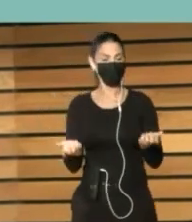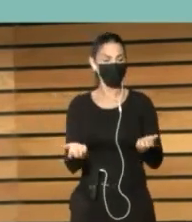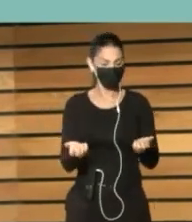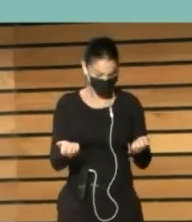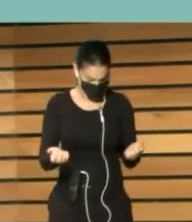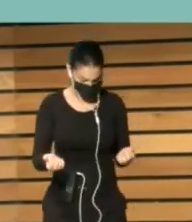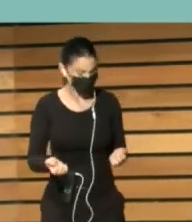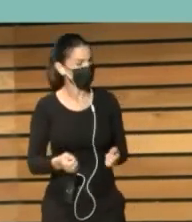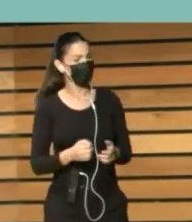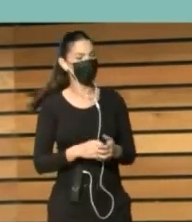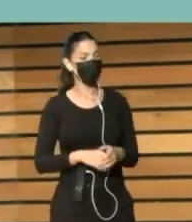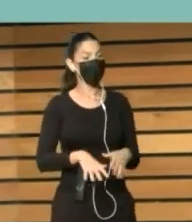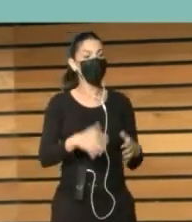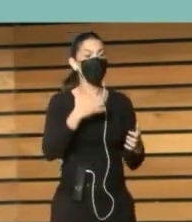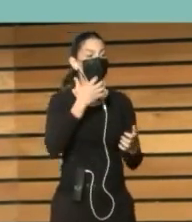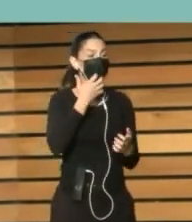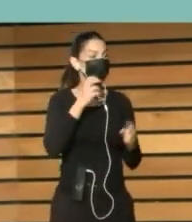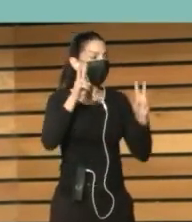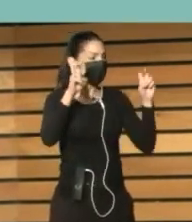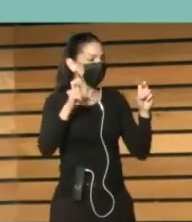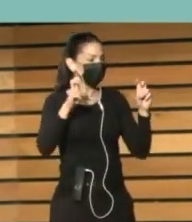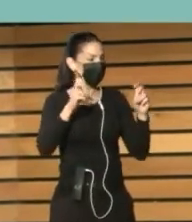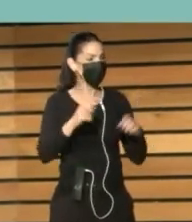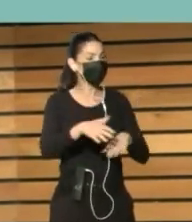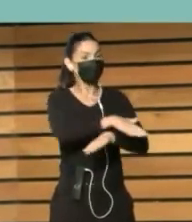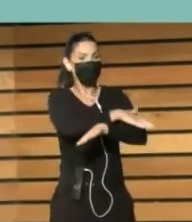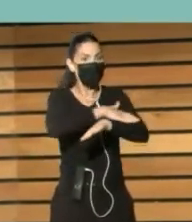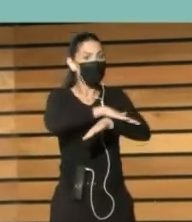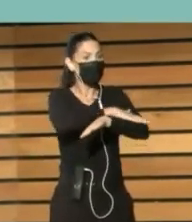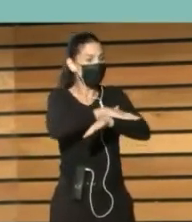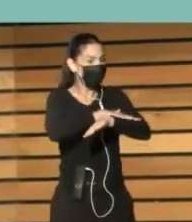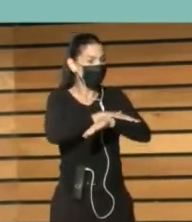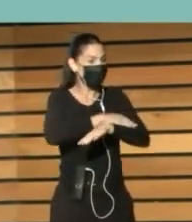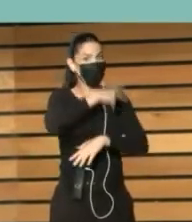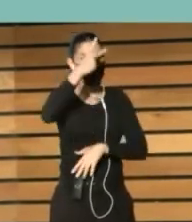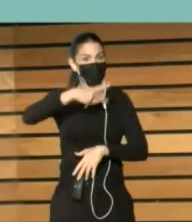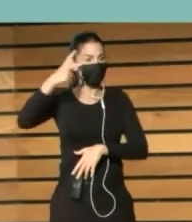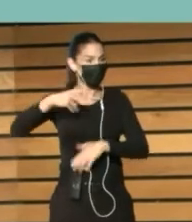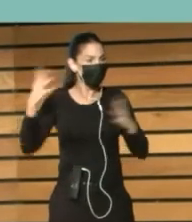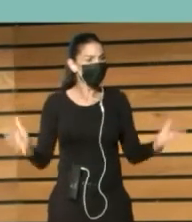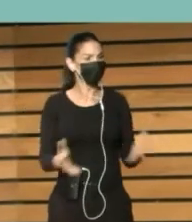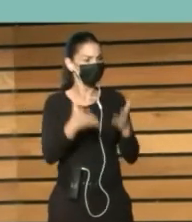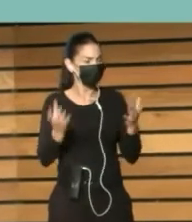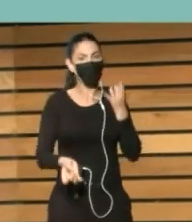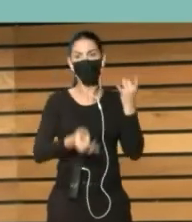Es lo que Justifica Que el gobierno Noruego Estimule y promueva Ese tipo de actividades